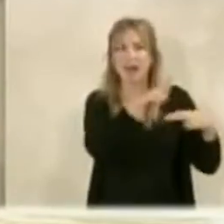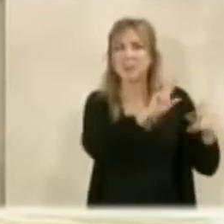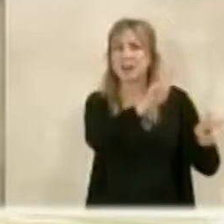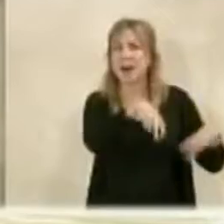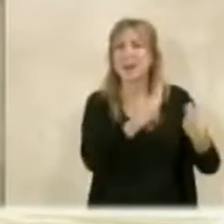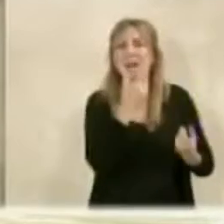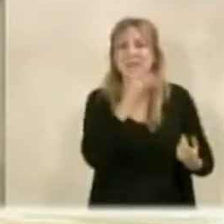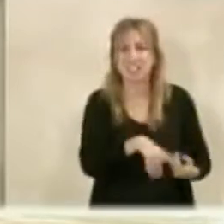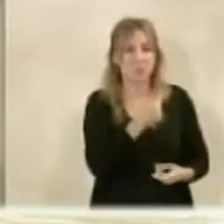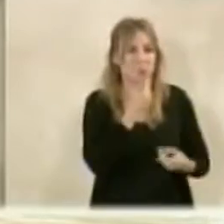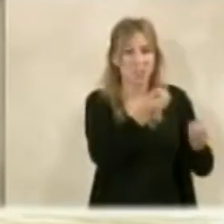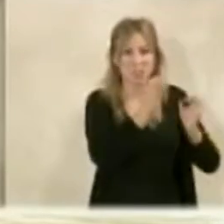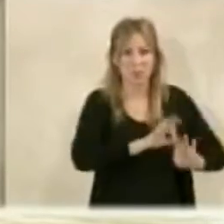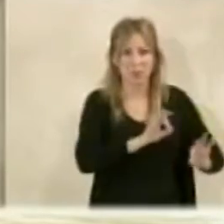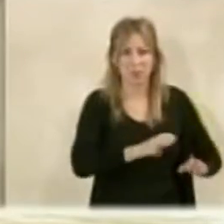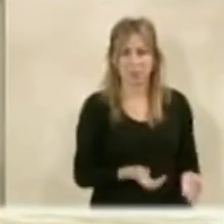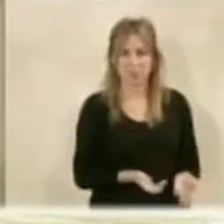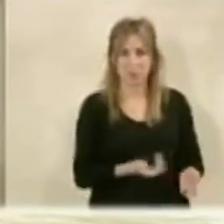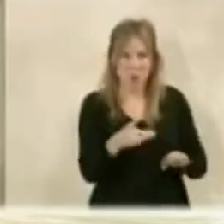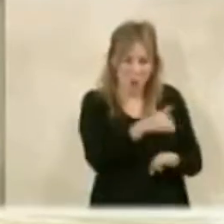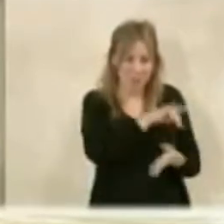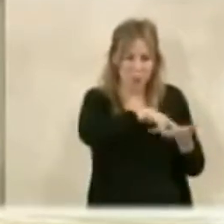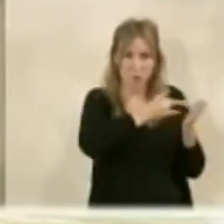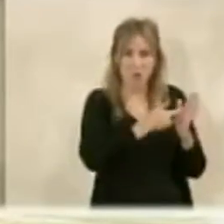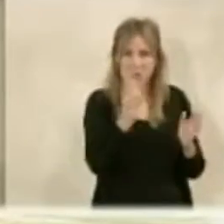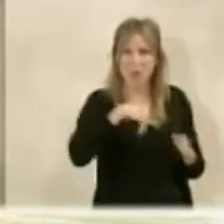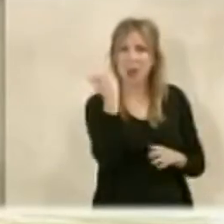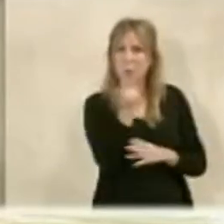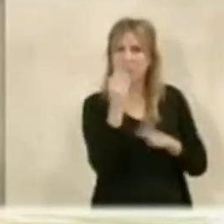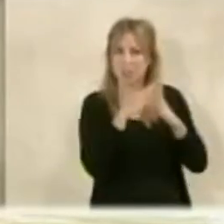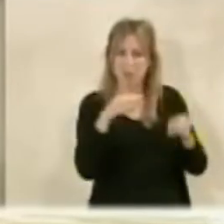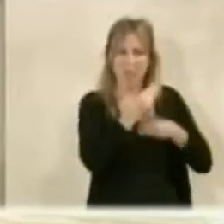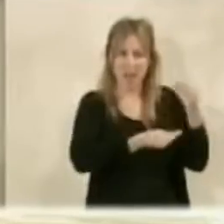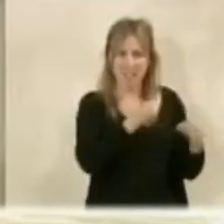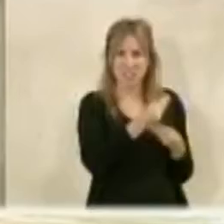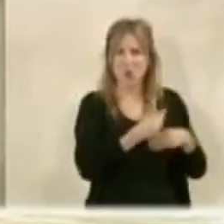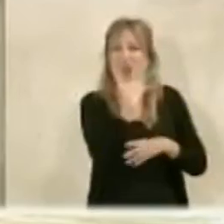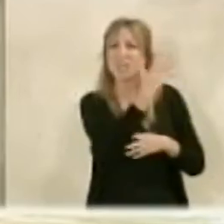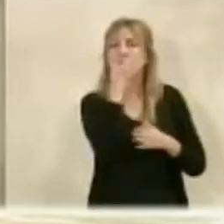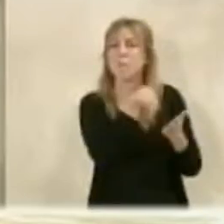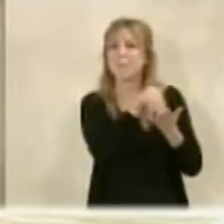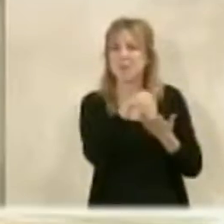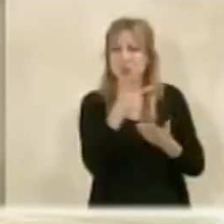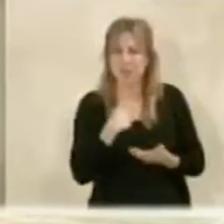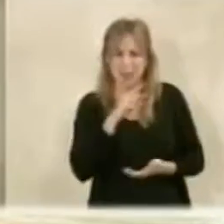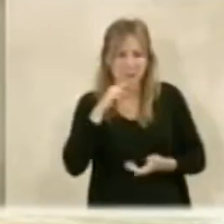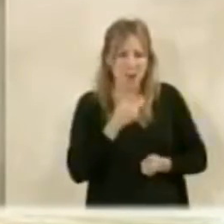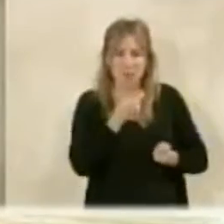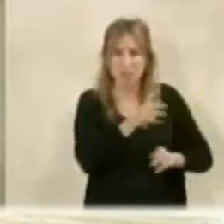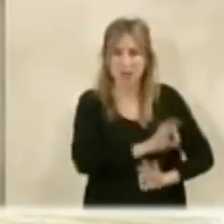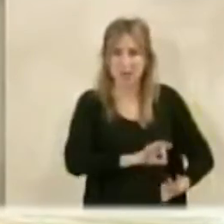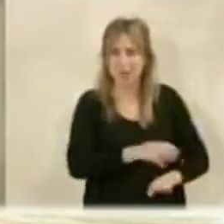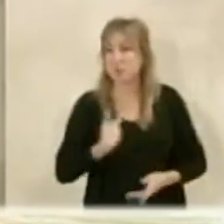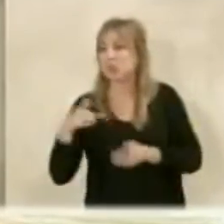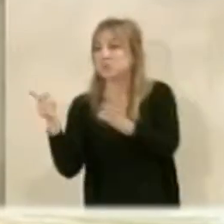eso. Podía haberlo hecho igual. Y hay un proyecto hecho por parte de la Junta de Andalucía de cinco millones y medio de euros que no lo ponen en valor. Que después